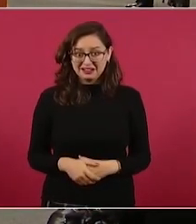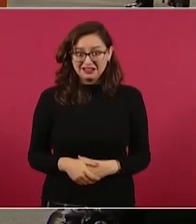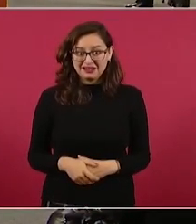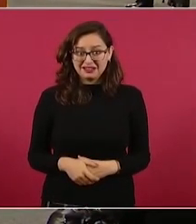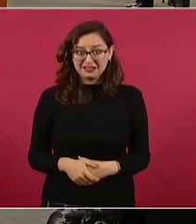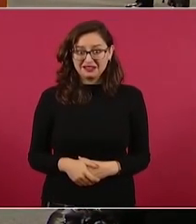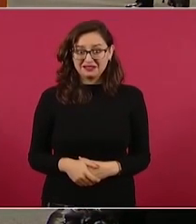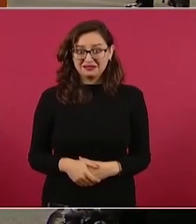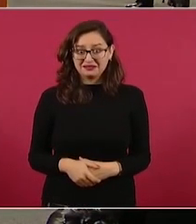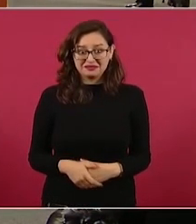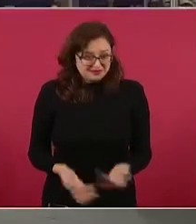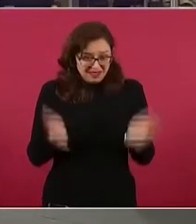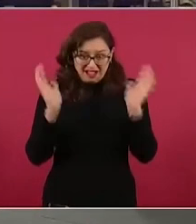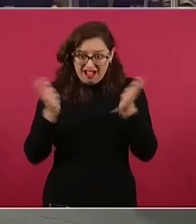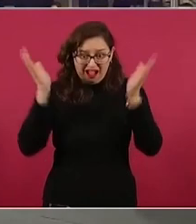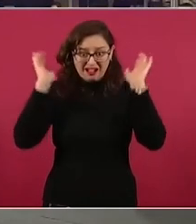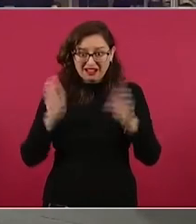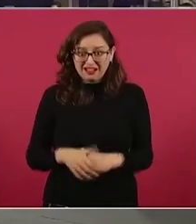déjale hasta ahí